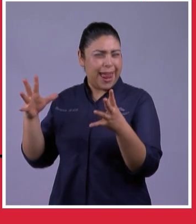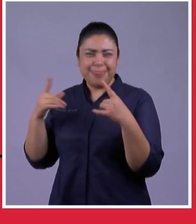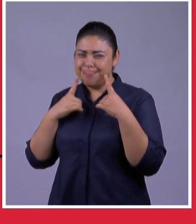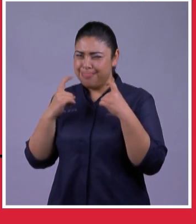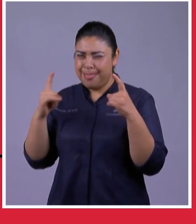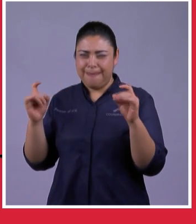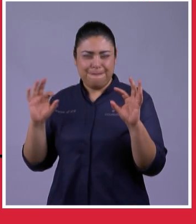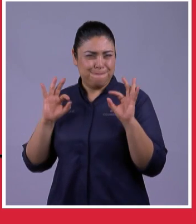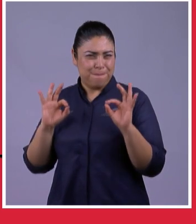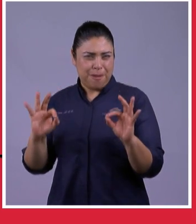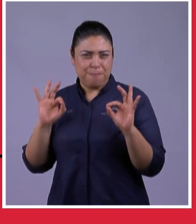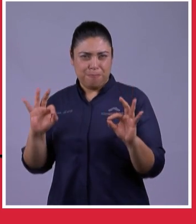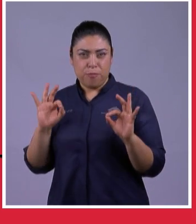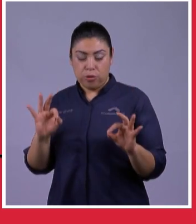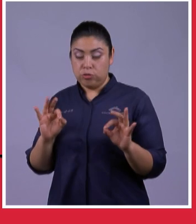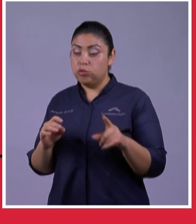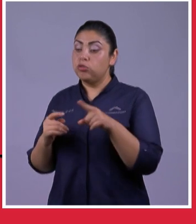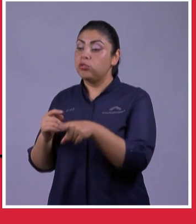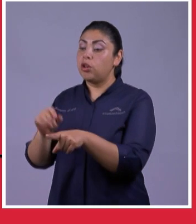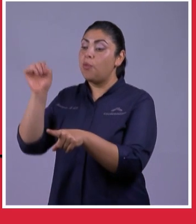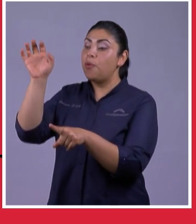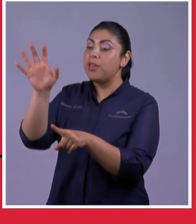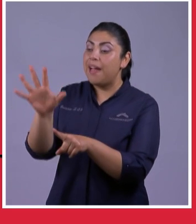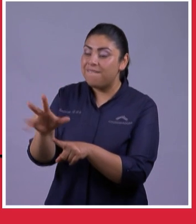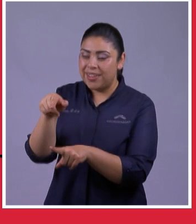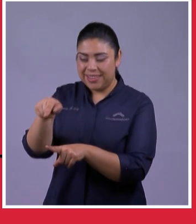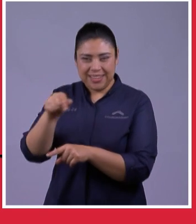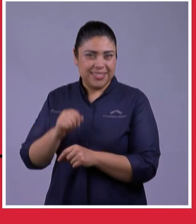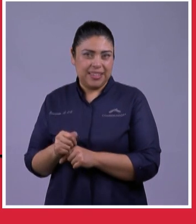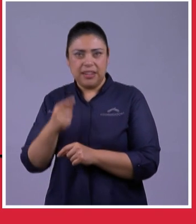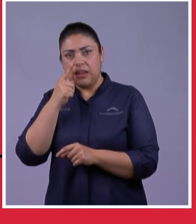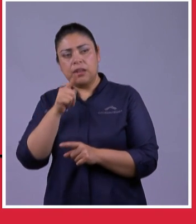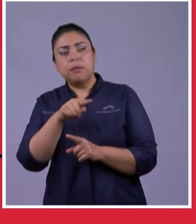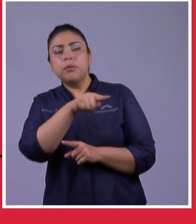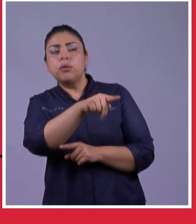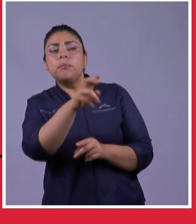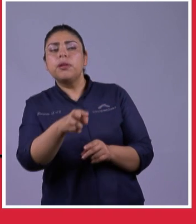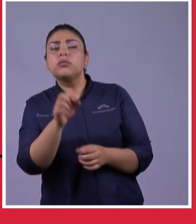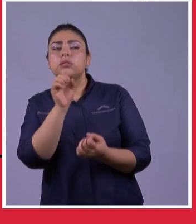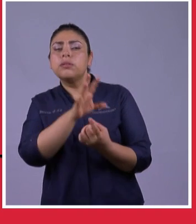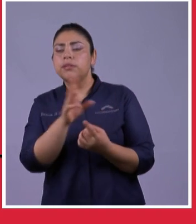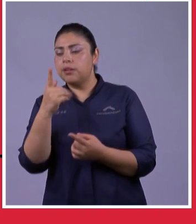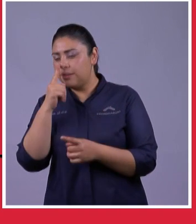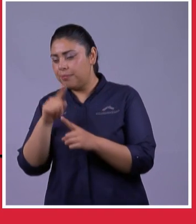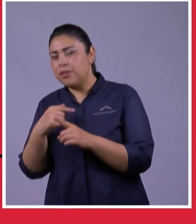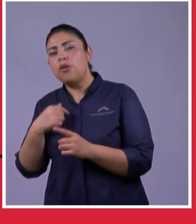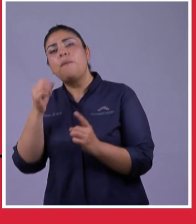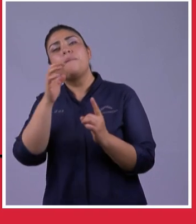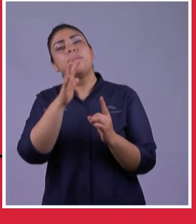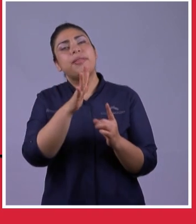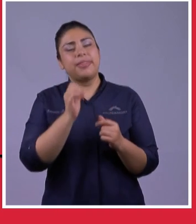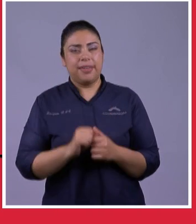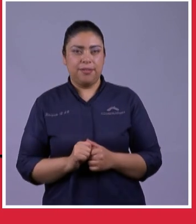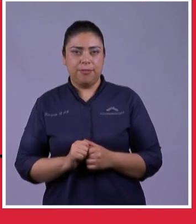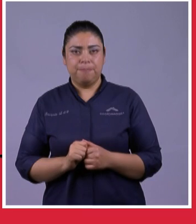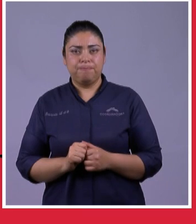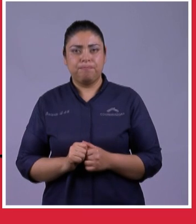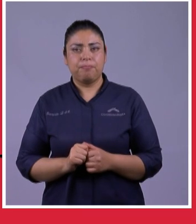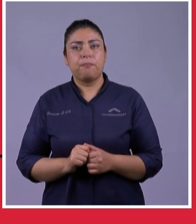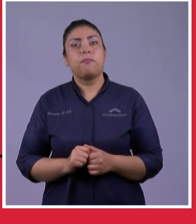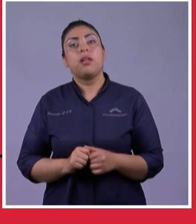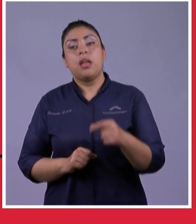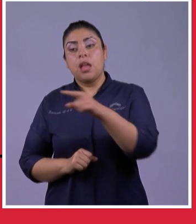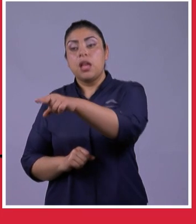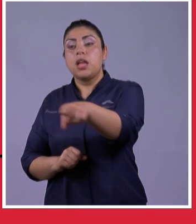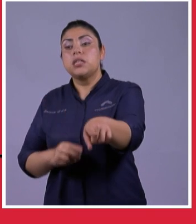y serán benditas en ti todas las familias de la tierra quiero repetir esto bendeciré a los que te